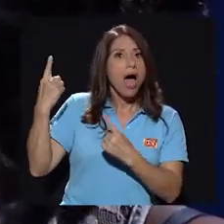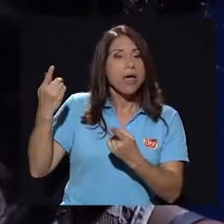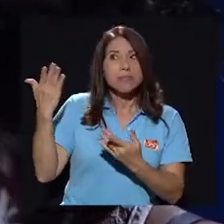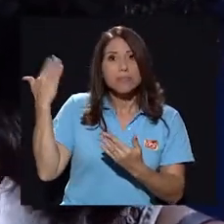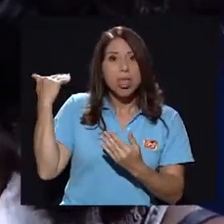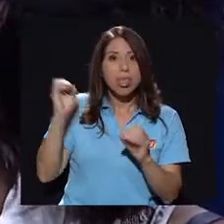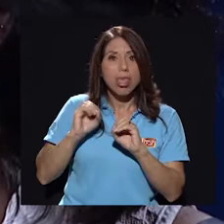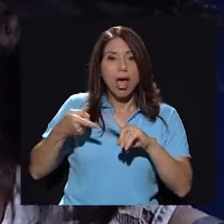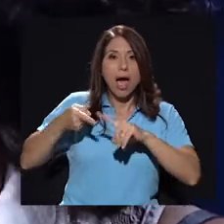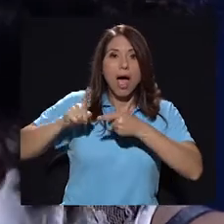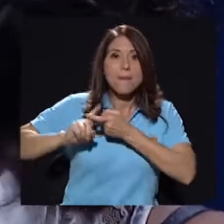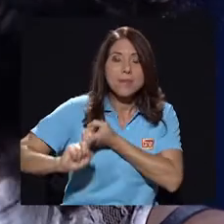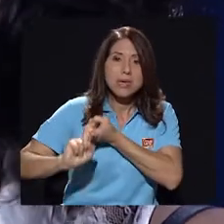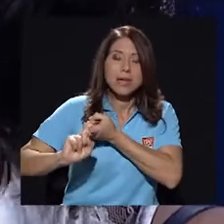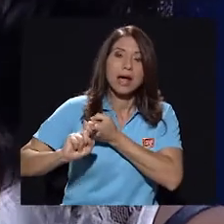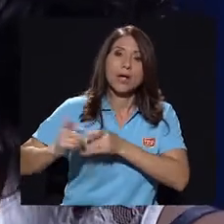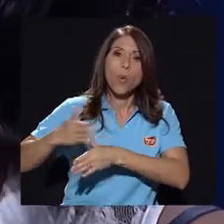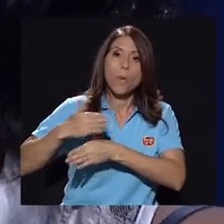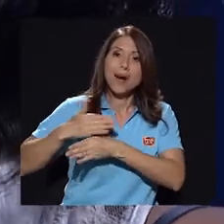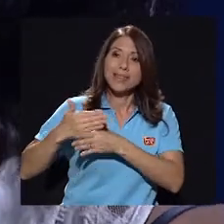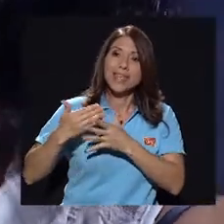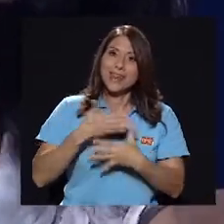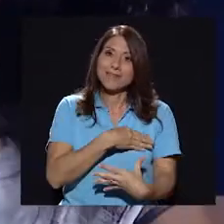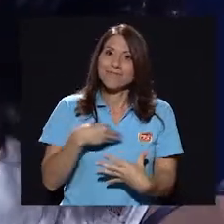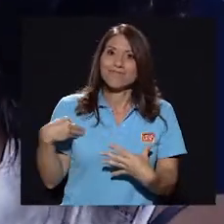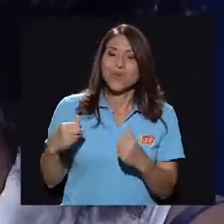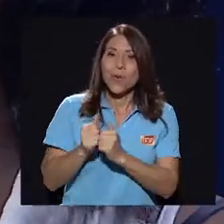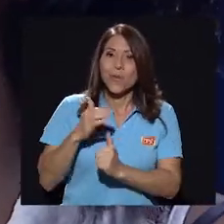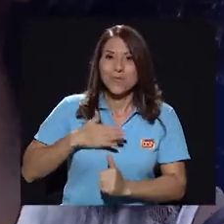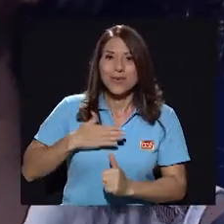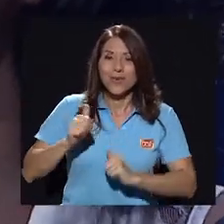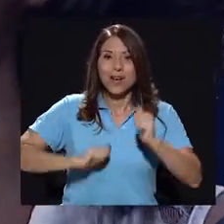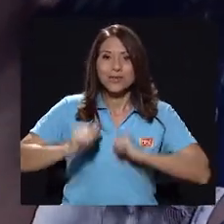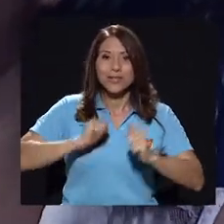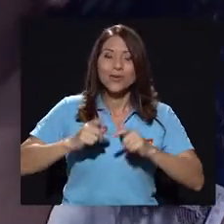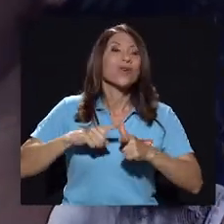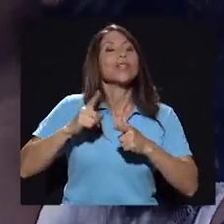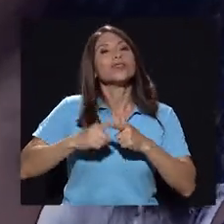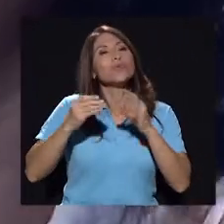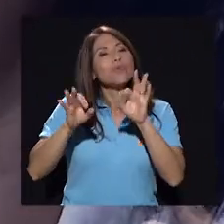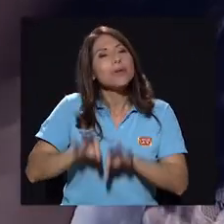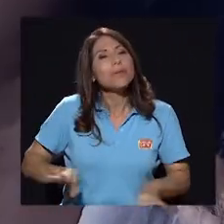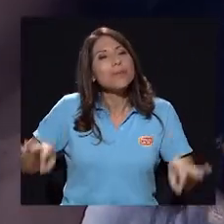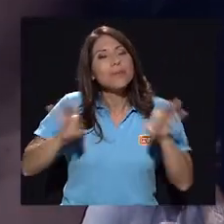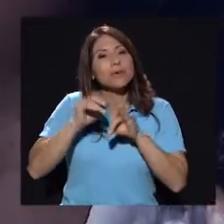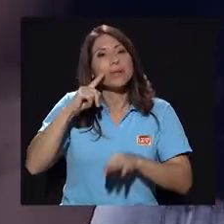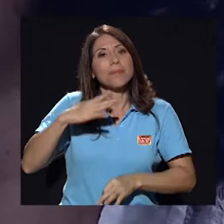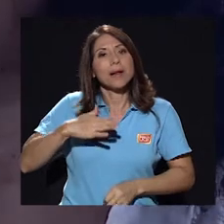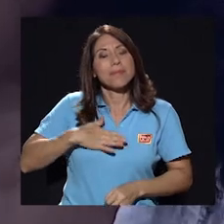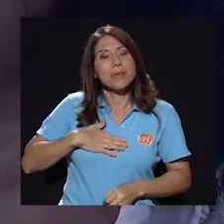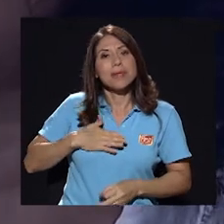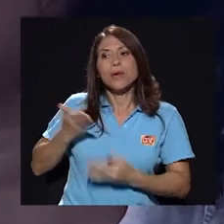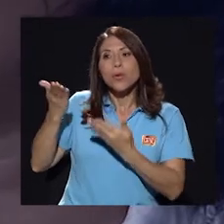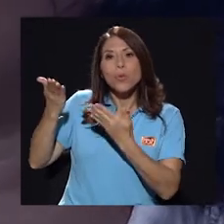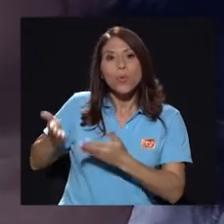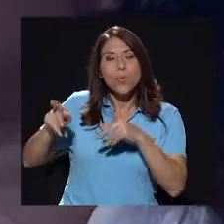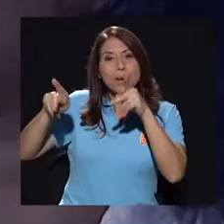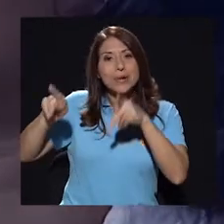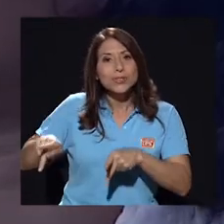conmigo, ¿verdad? De la actuación. Entonces, para mí también fue muy importante como encontrar en una persona